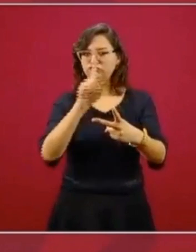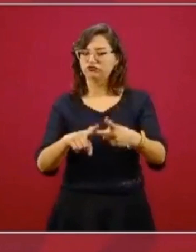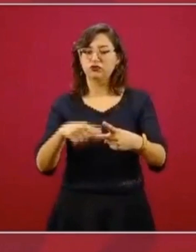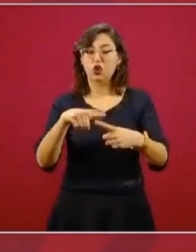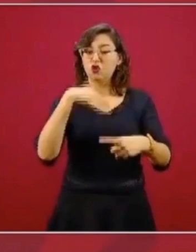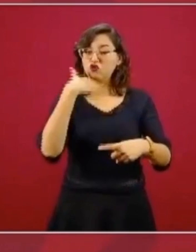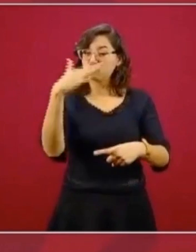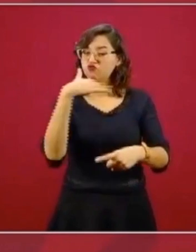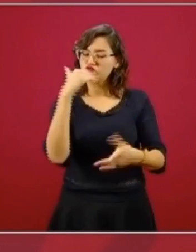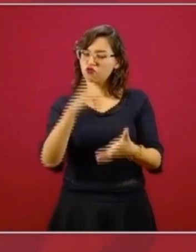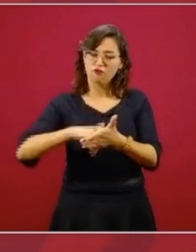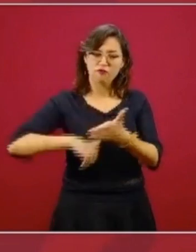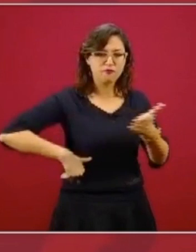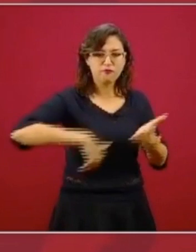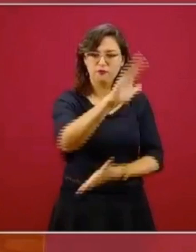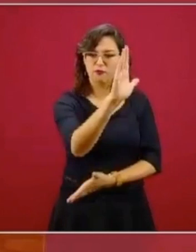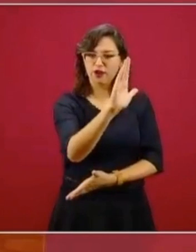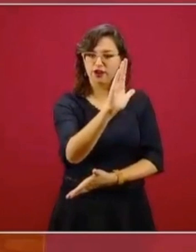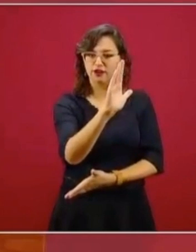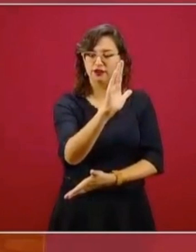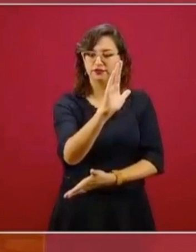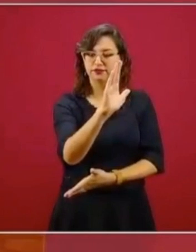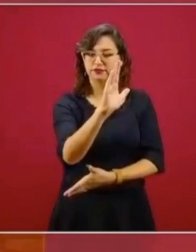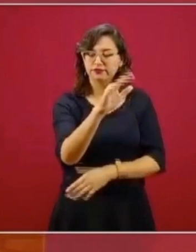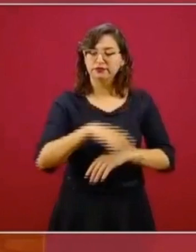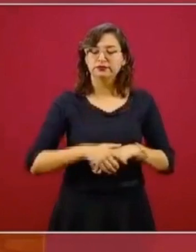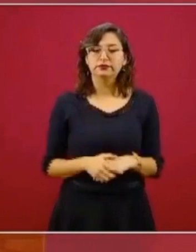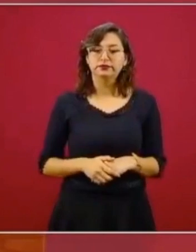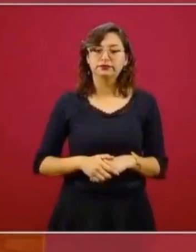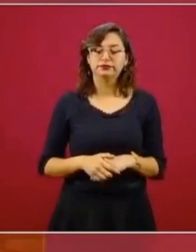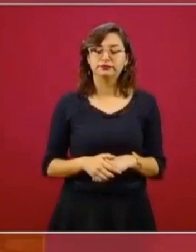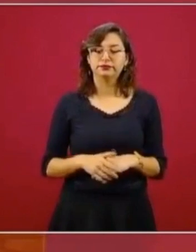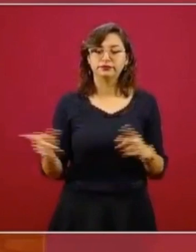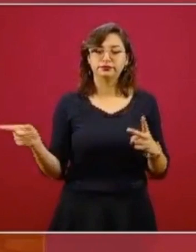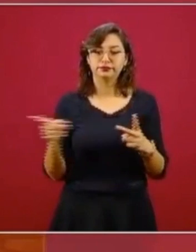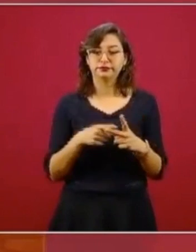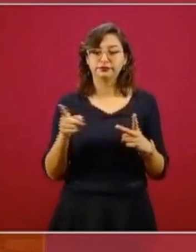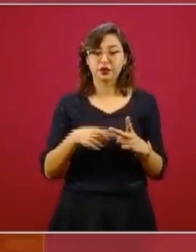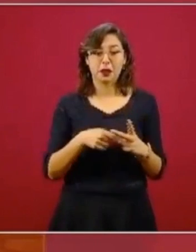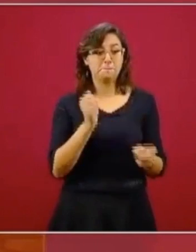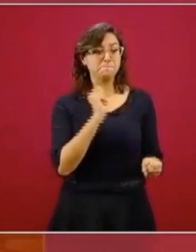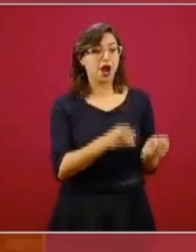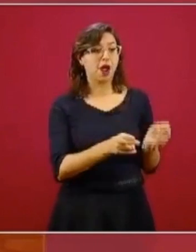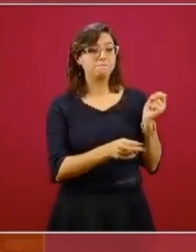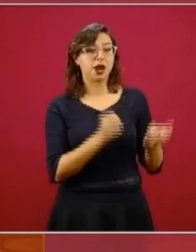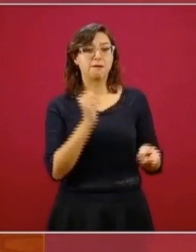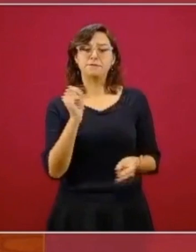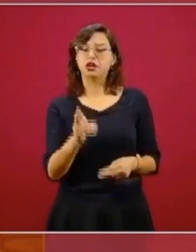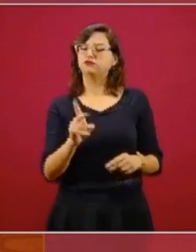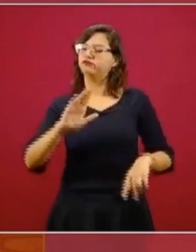corrupción, se acaban los privilegios